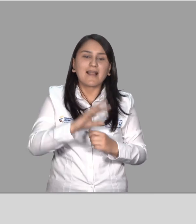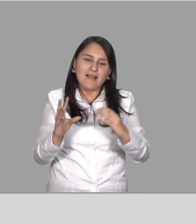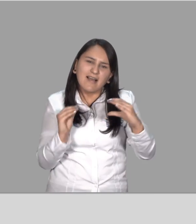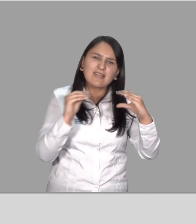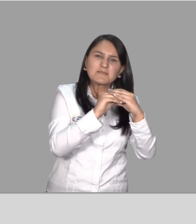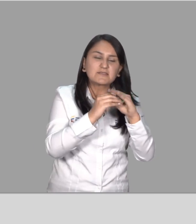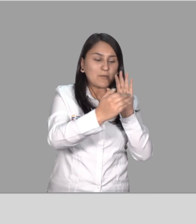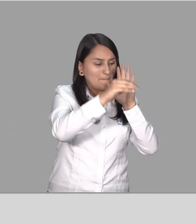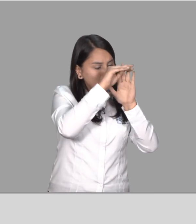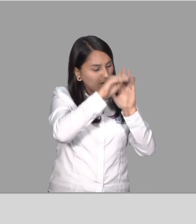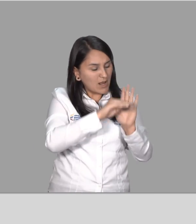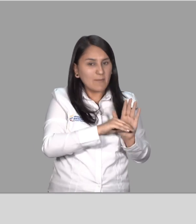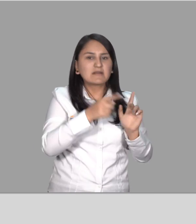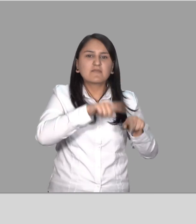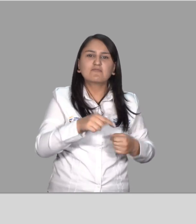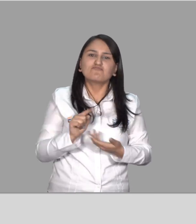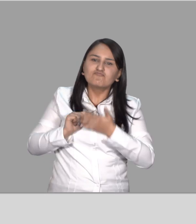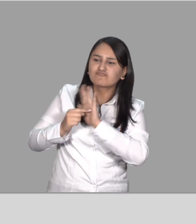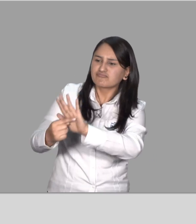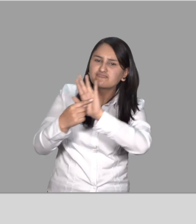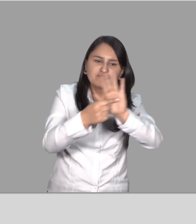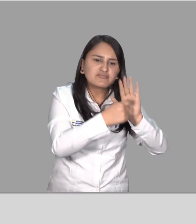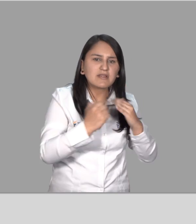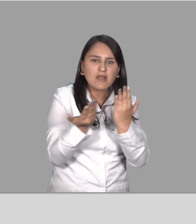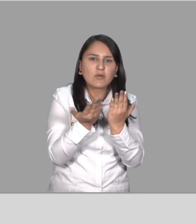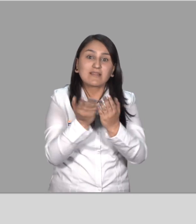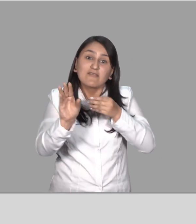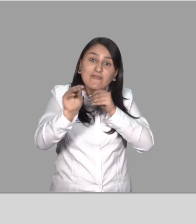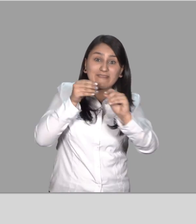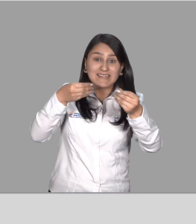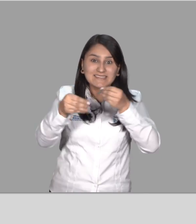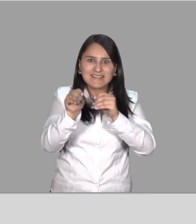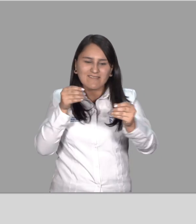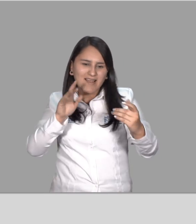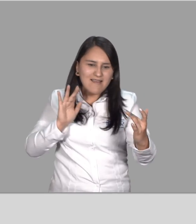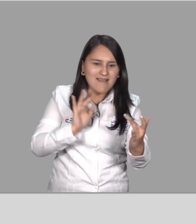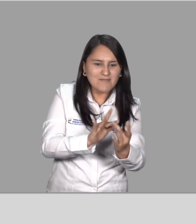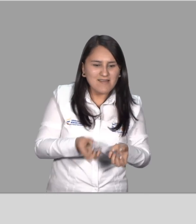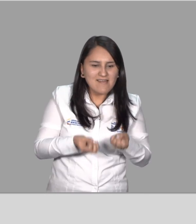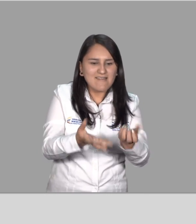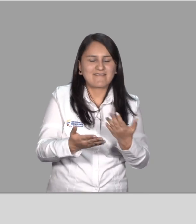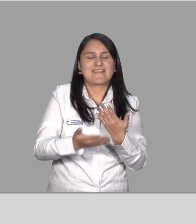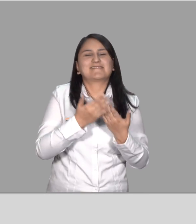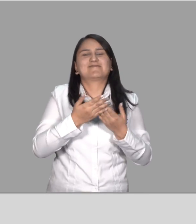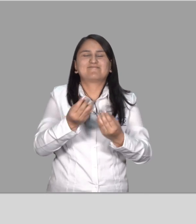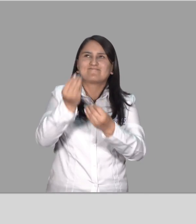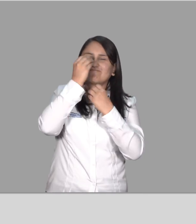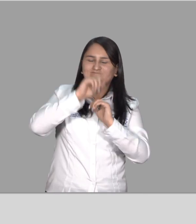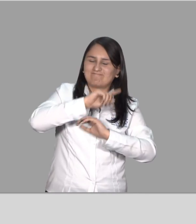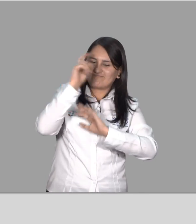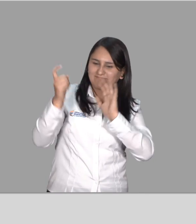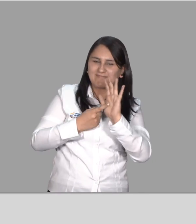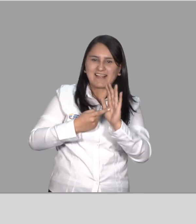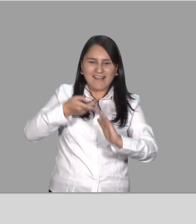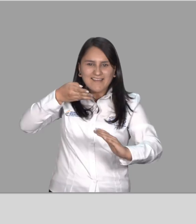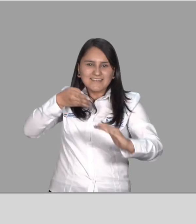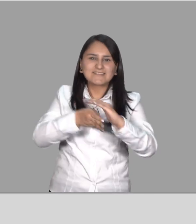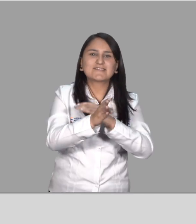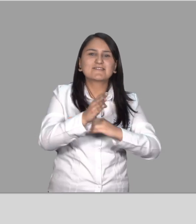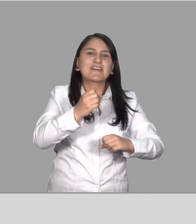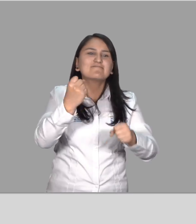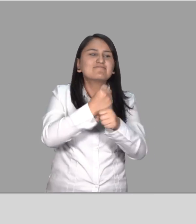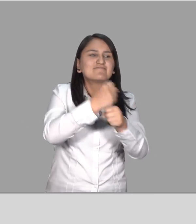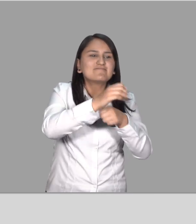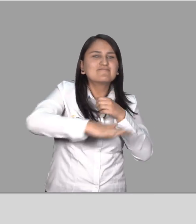adaptación de programas y modelos educativos flexibles Que faciliten la formación integral y el acceso al mercado laboral